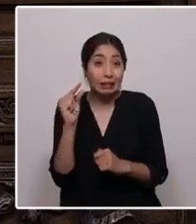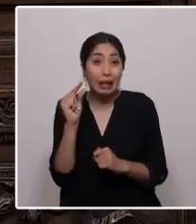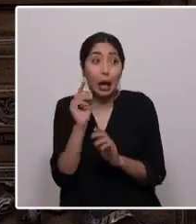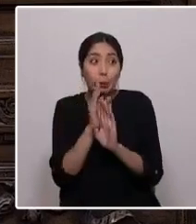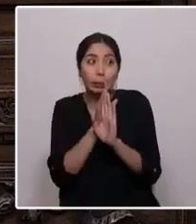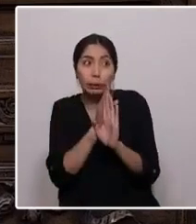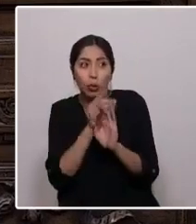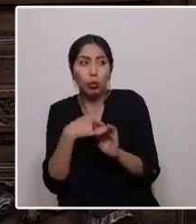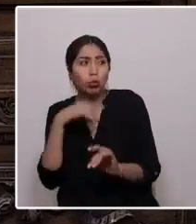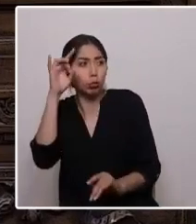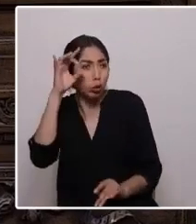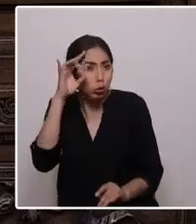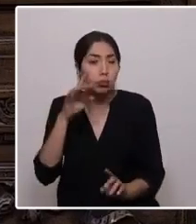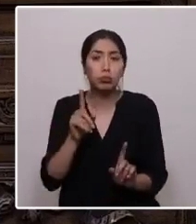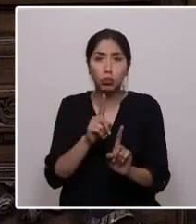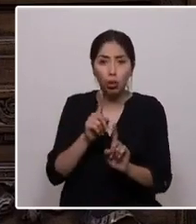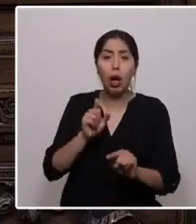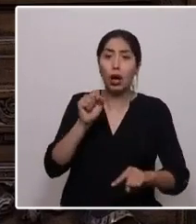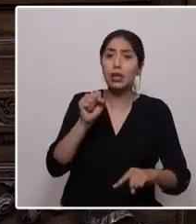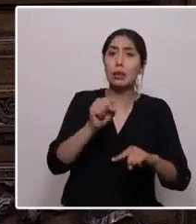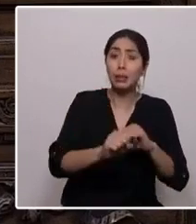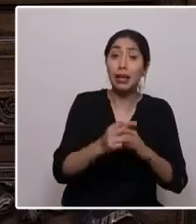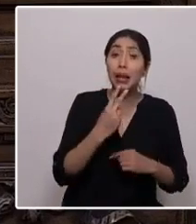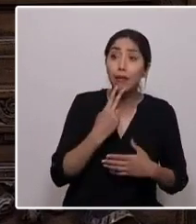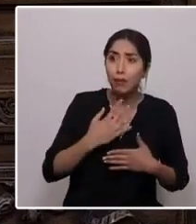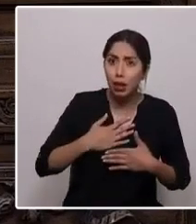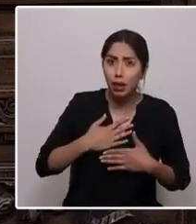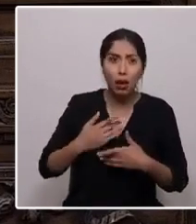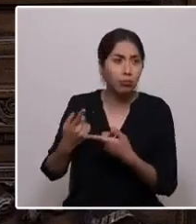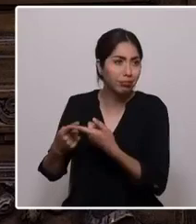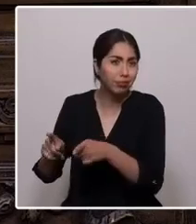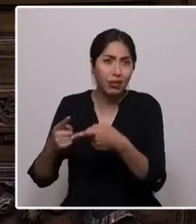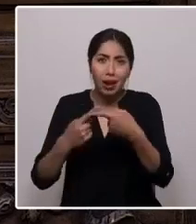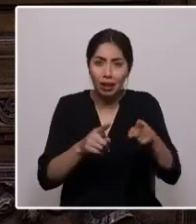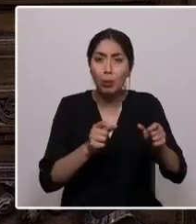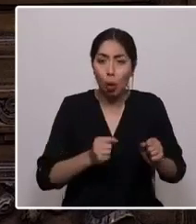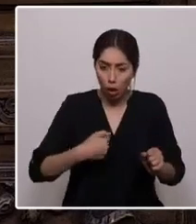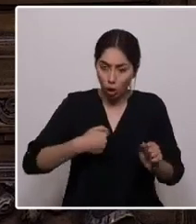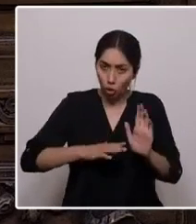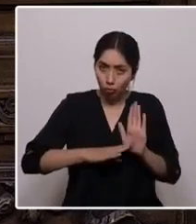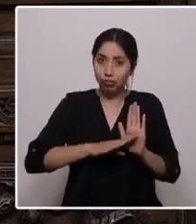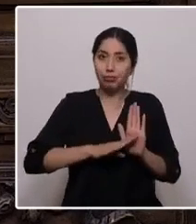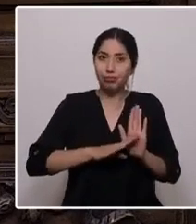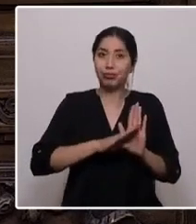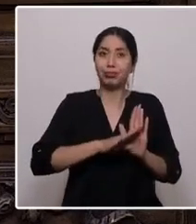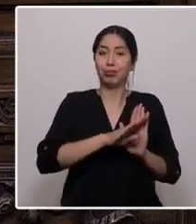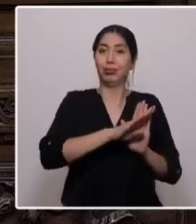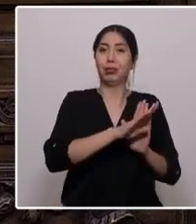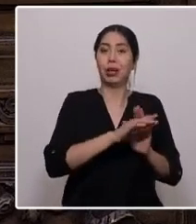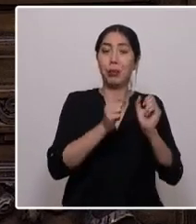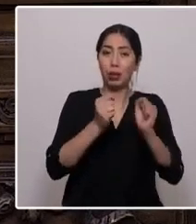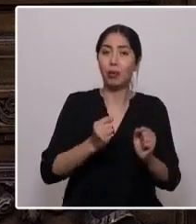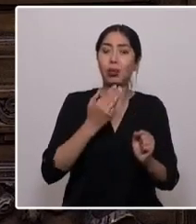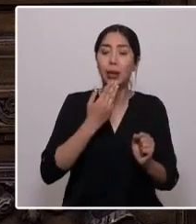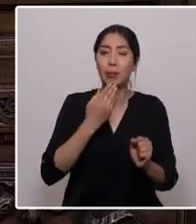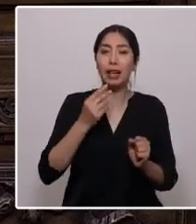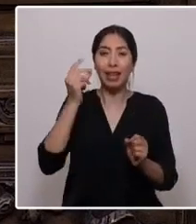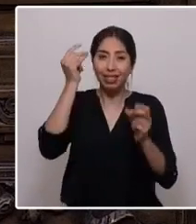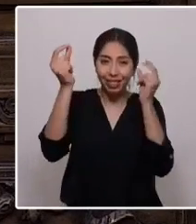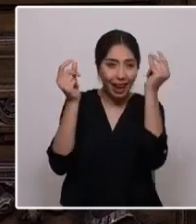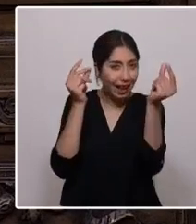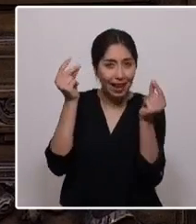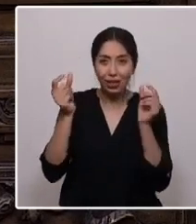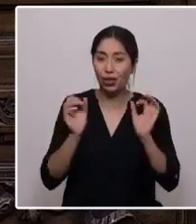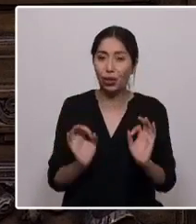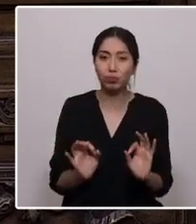aceptar que la vida es dinámica y que debemos permitir grados de libertad crecientes para que podamos expandir nuestros talentos. Debemos ocuparnos en